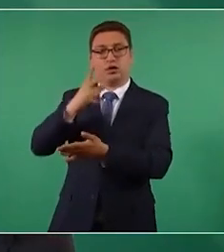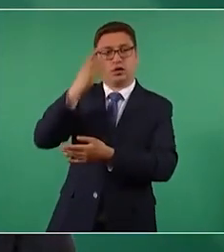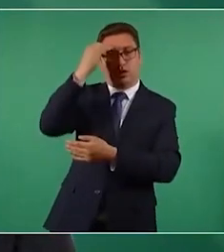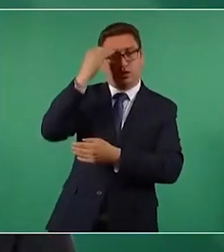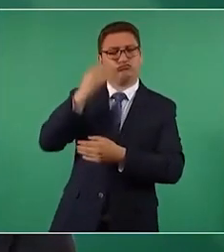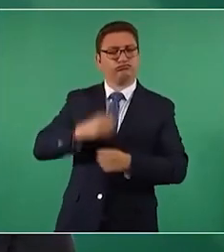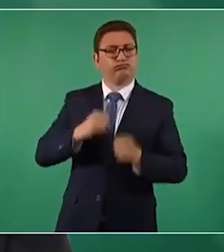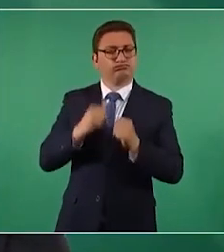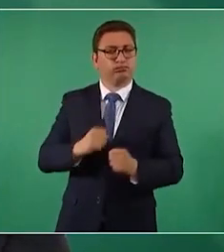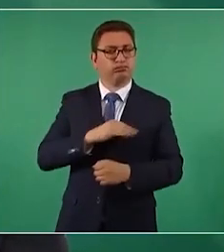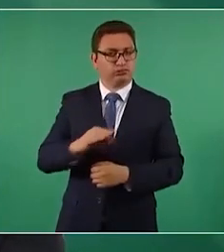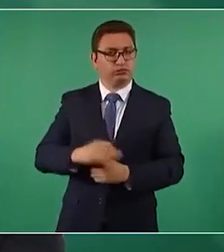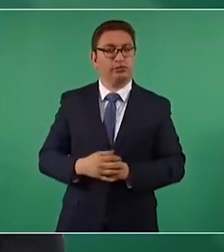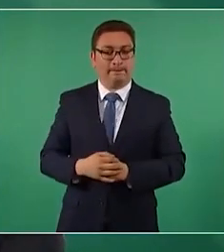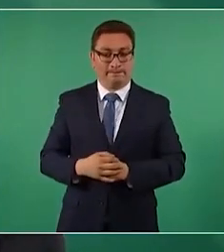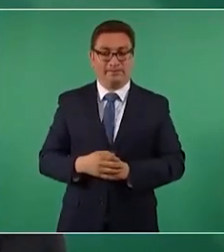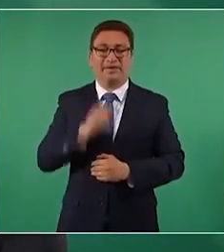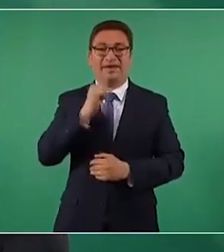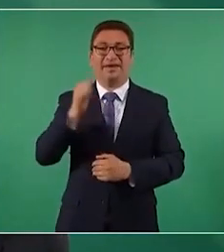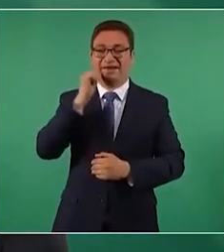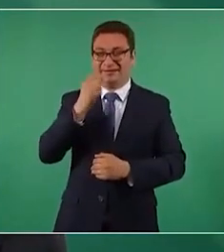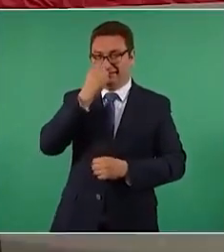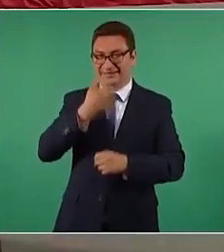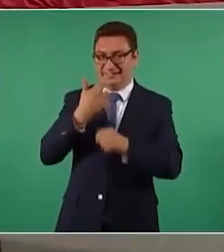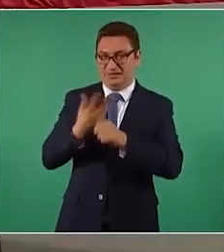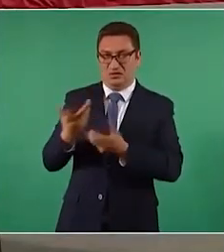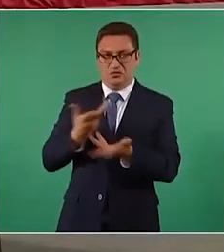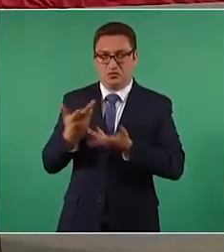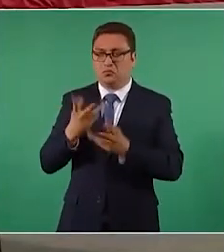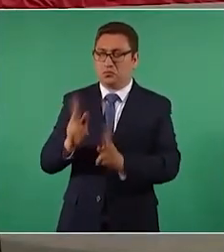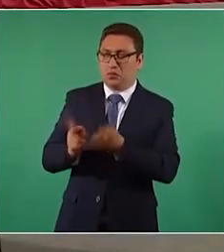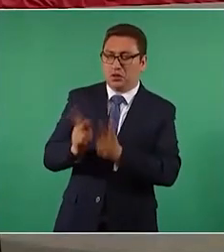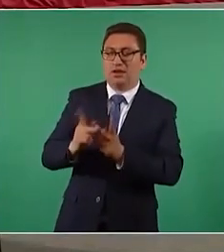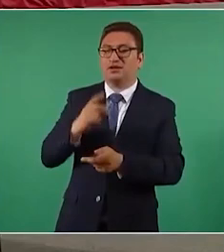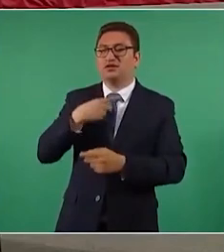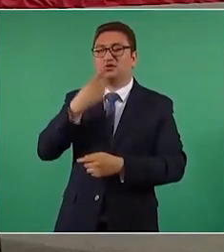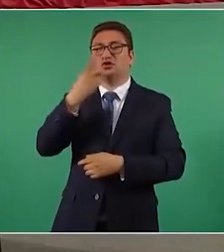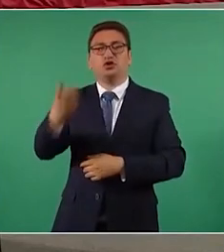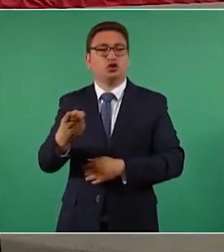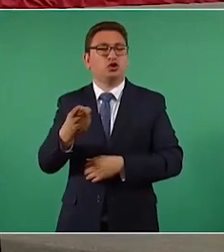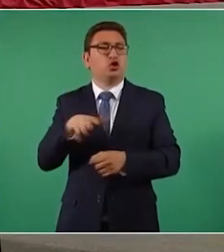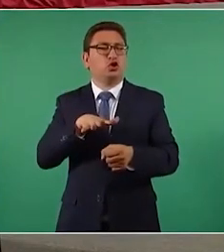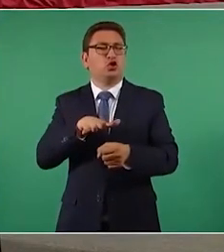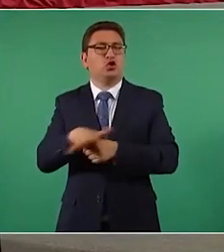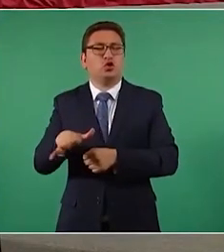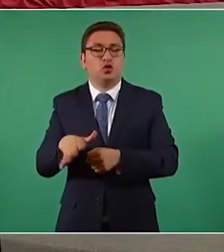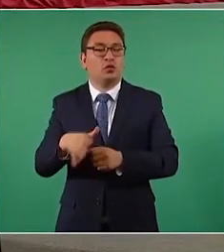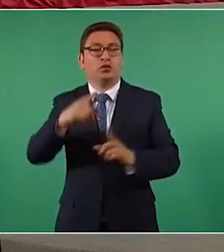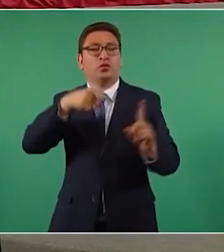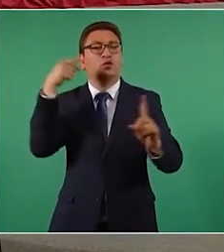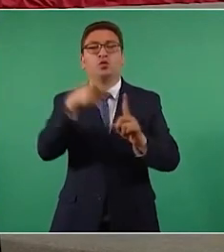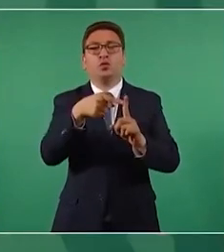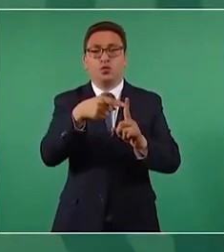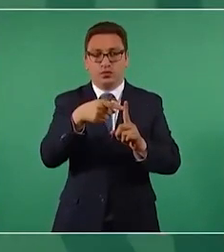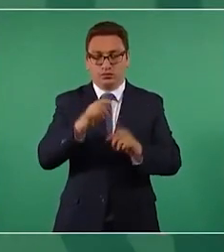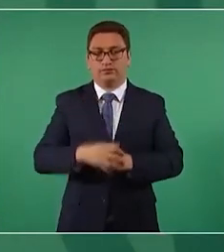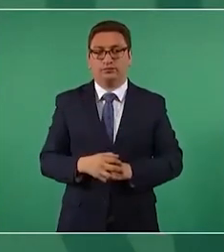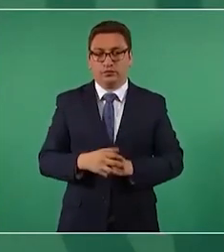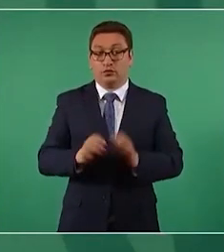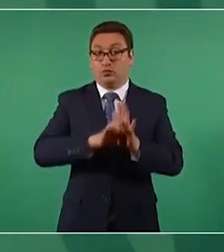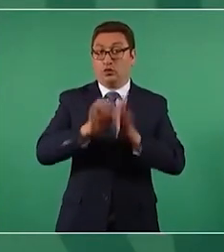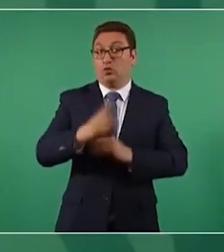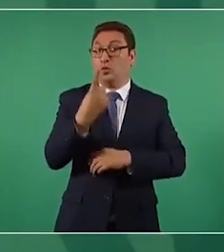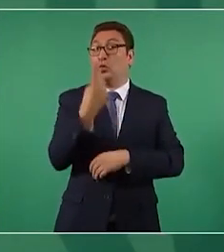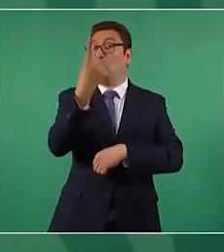yo le comentaba ayer a la señora secretaria que de lo que se trata no es de que tengamos como anteriormente un día de